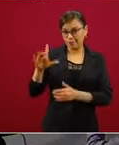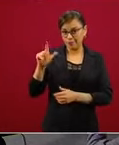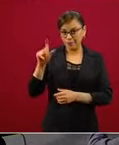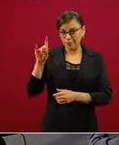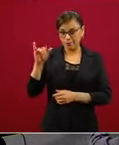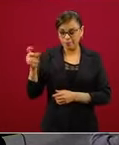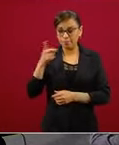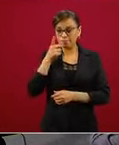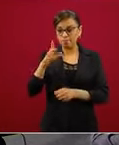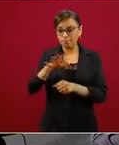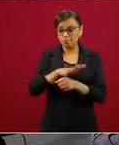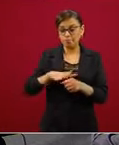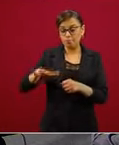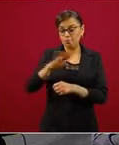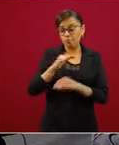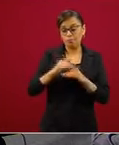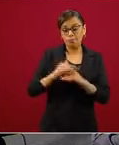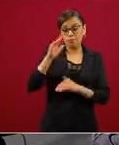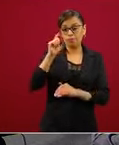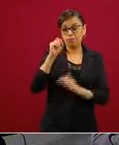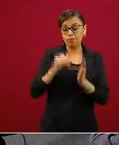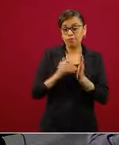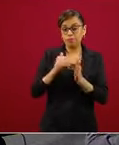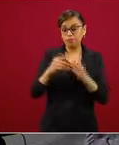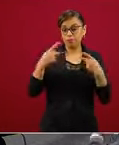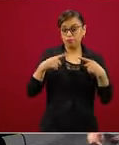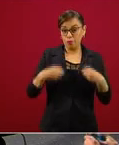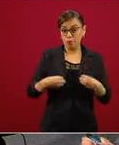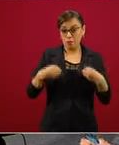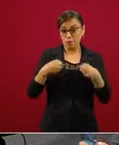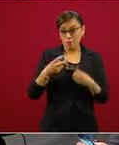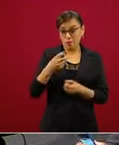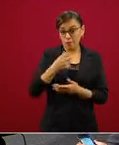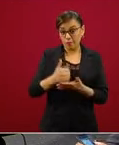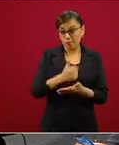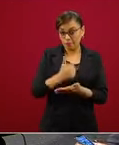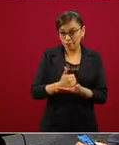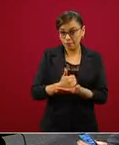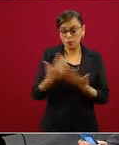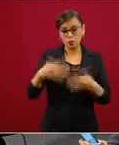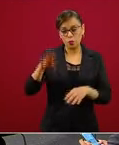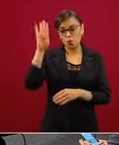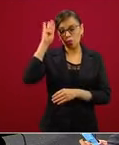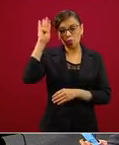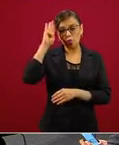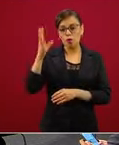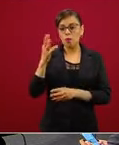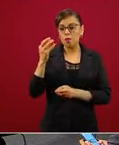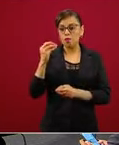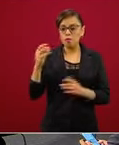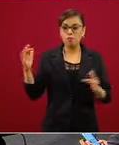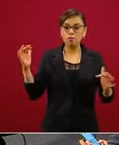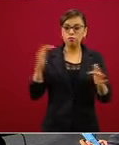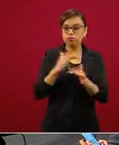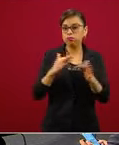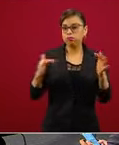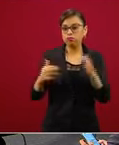zona conurbada, más de 20 millones de habitantes, con una movilidad muy grande entre ambas entidades,